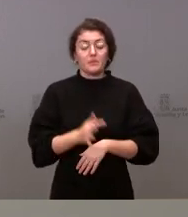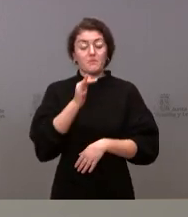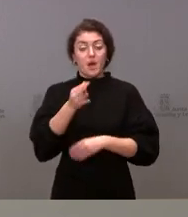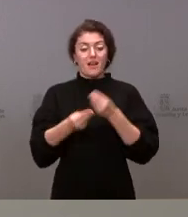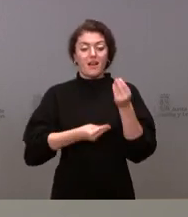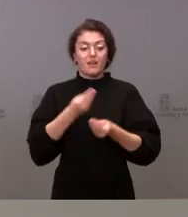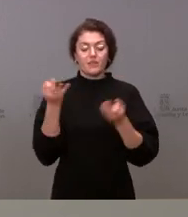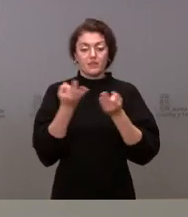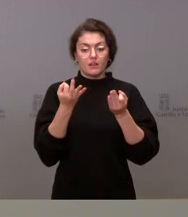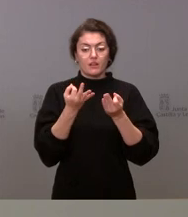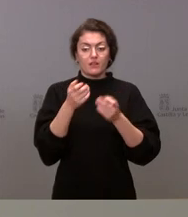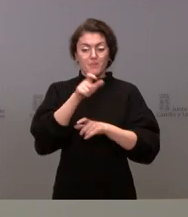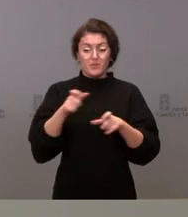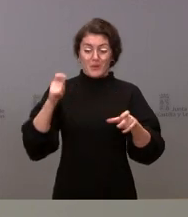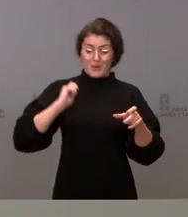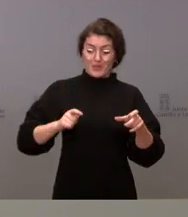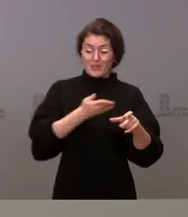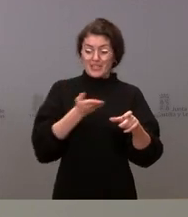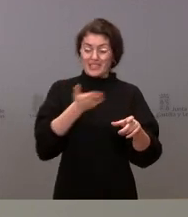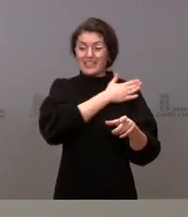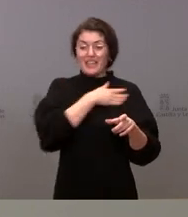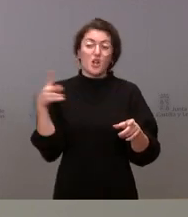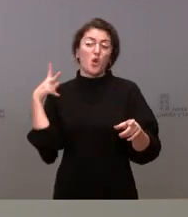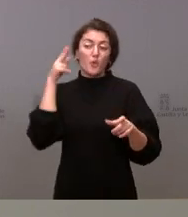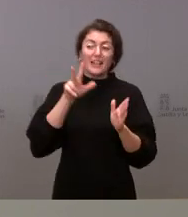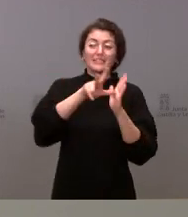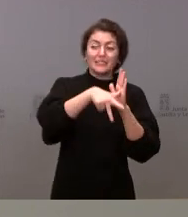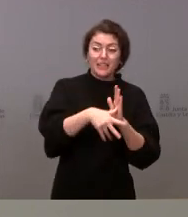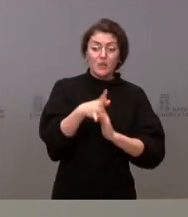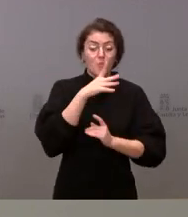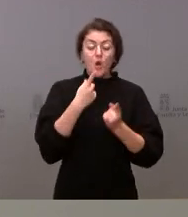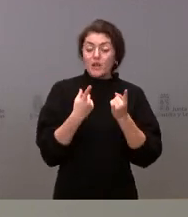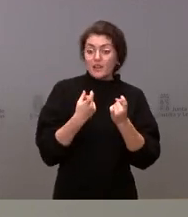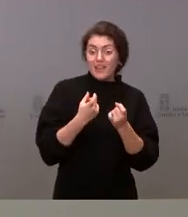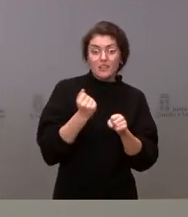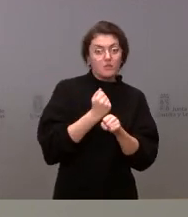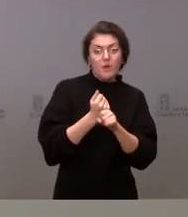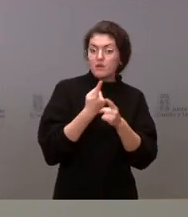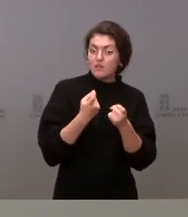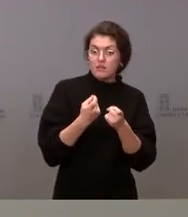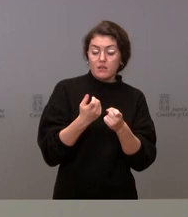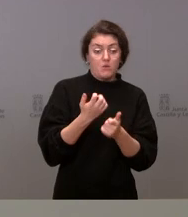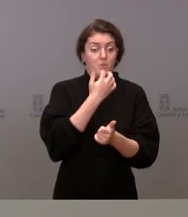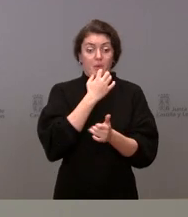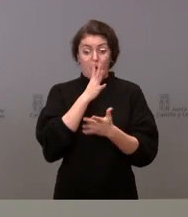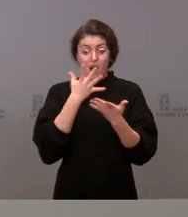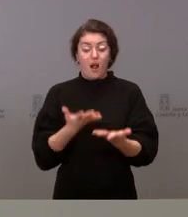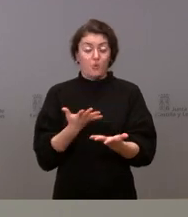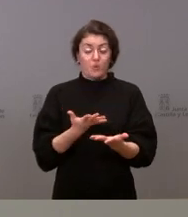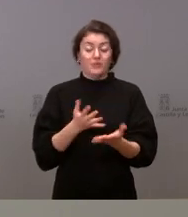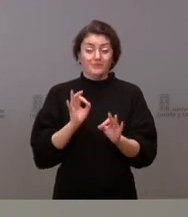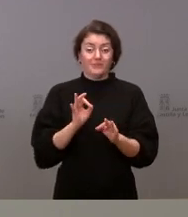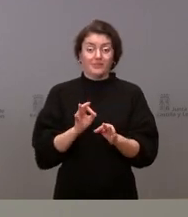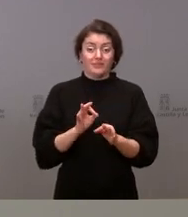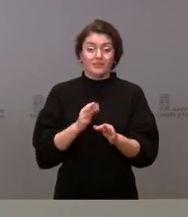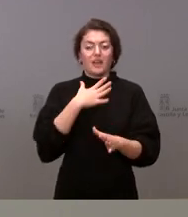aquellos profesionales que se quieran jubilar más tarde y que sea muy necesario su trabajo como lo es en este caso se